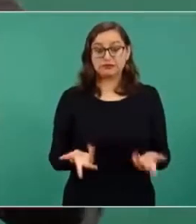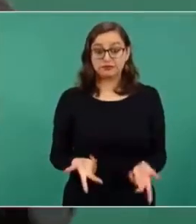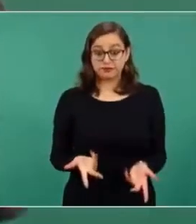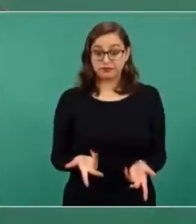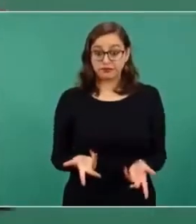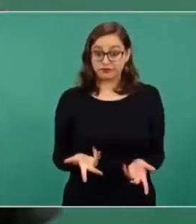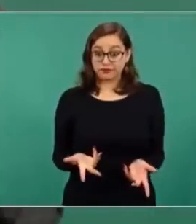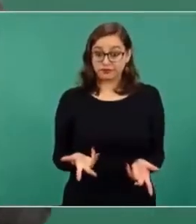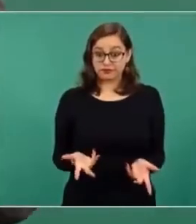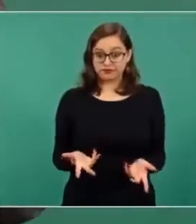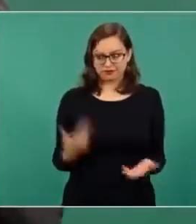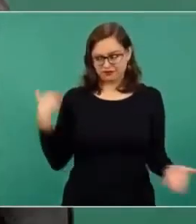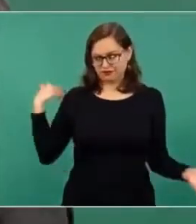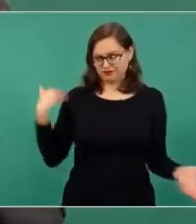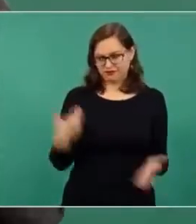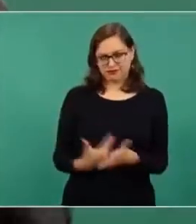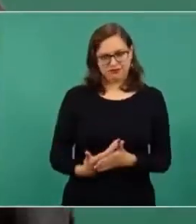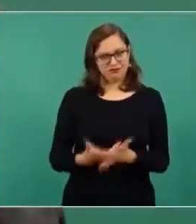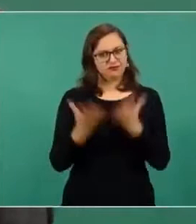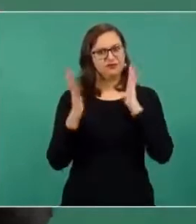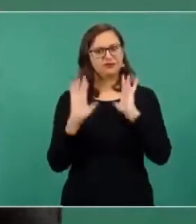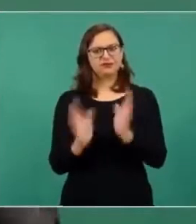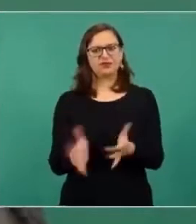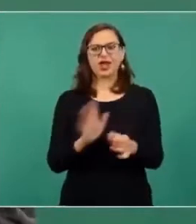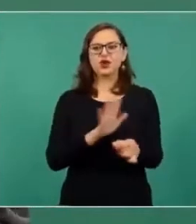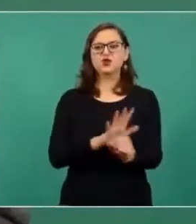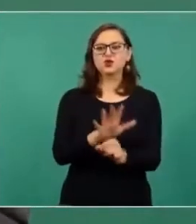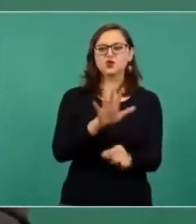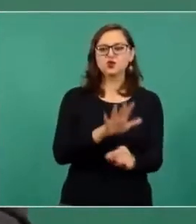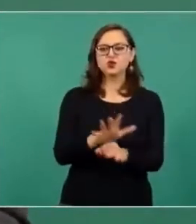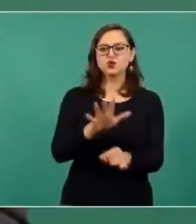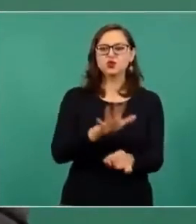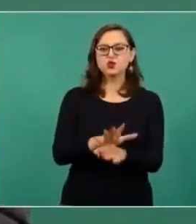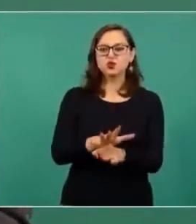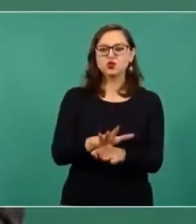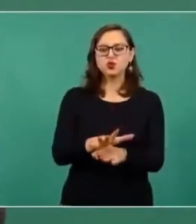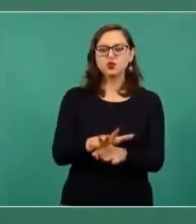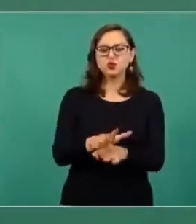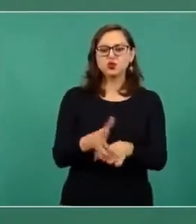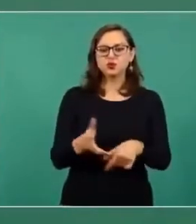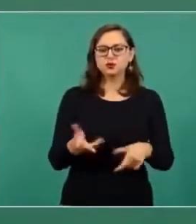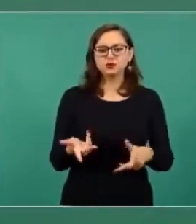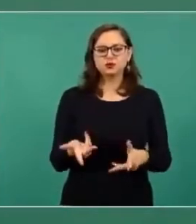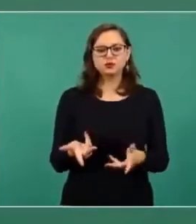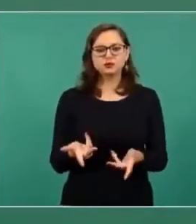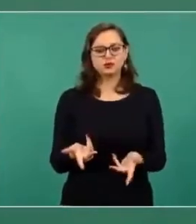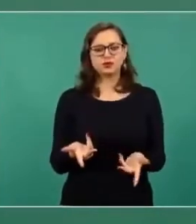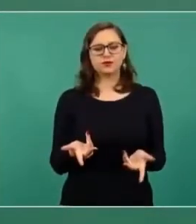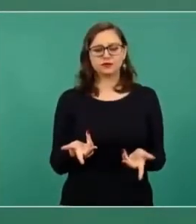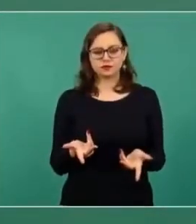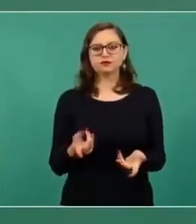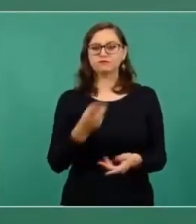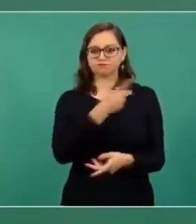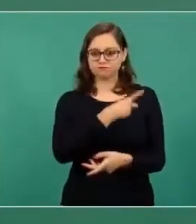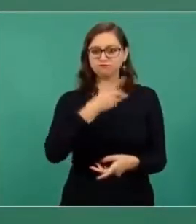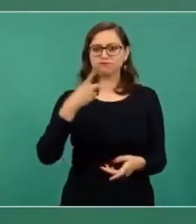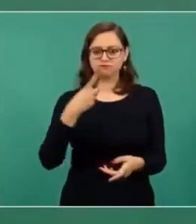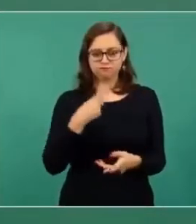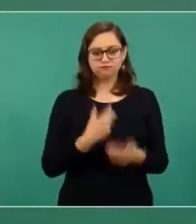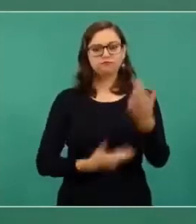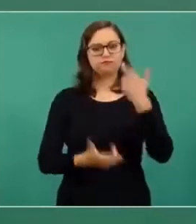ya vamos a reunirnos,